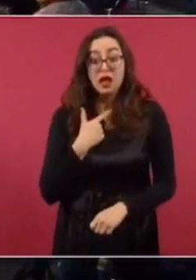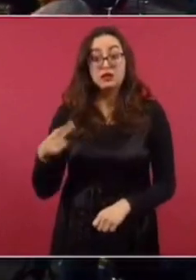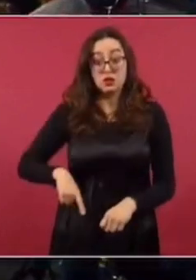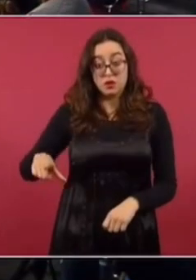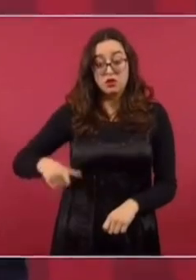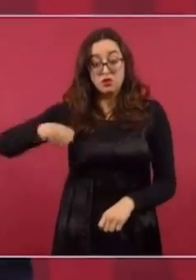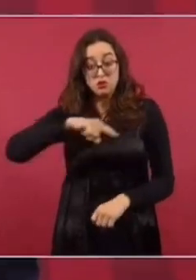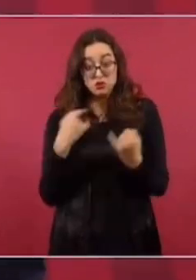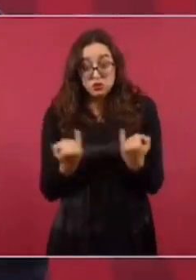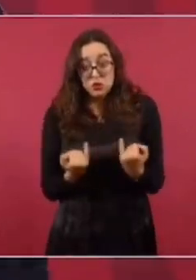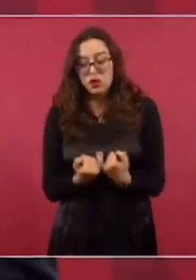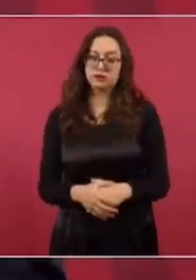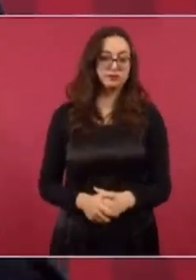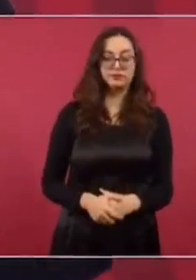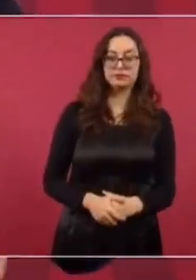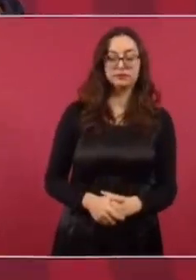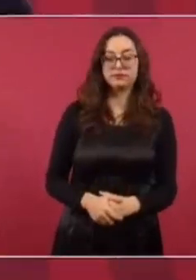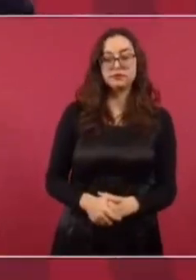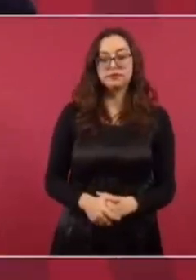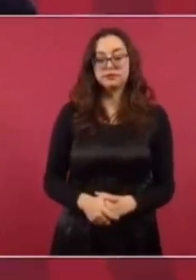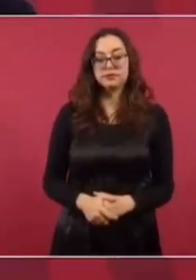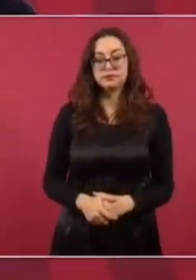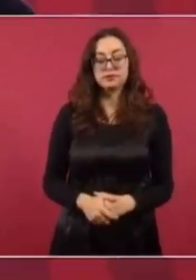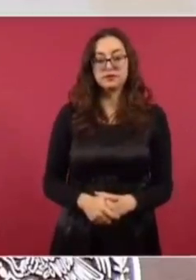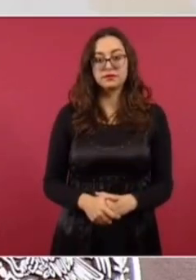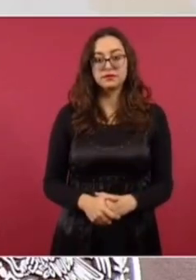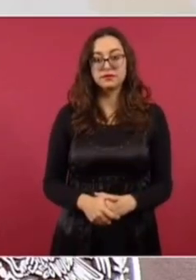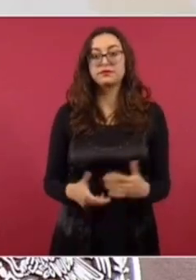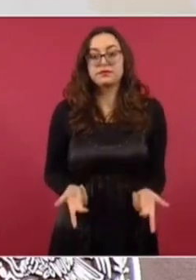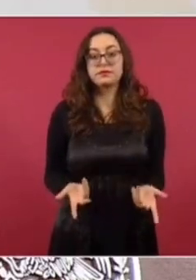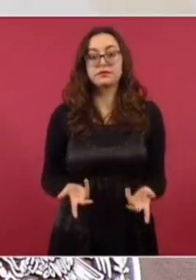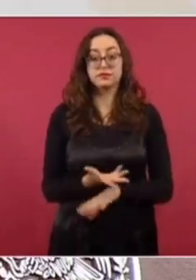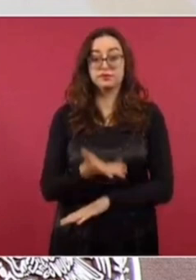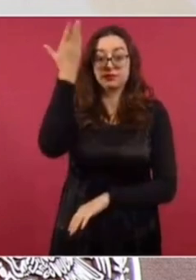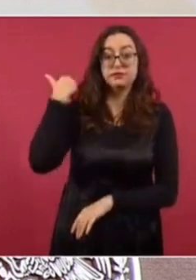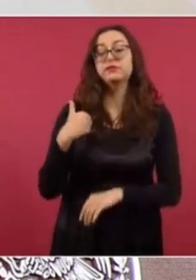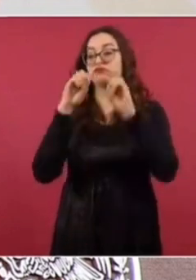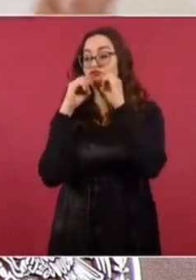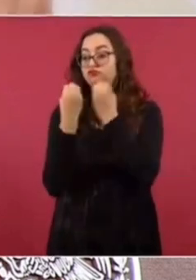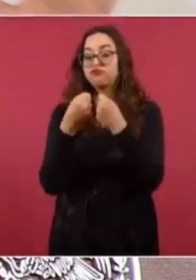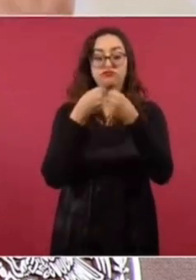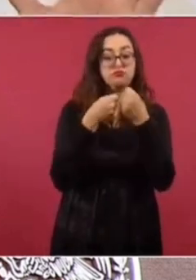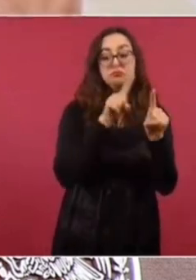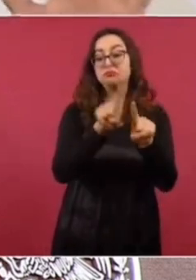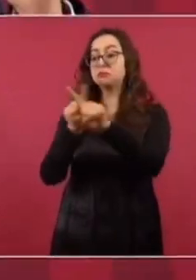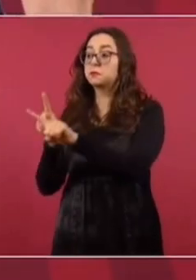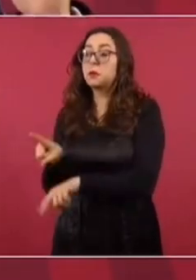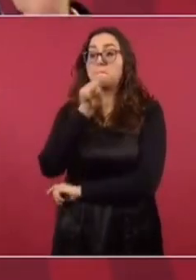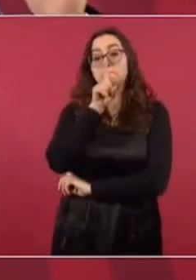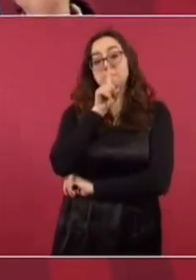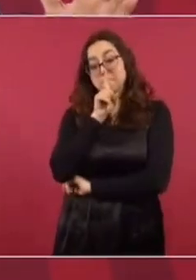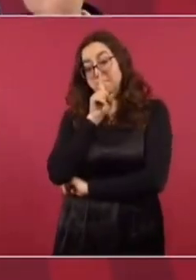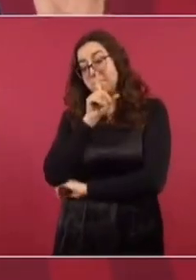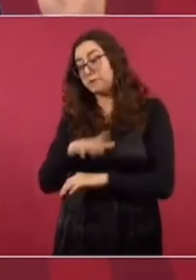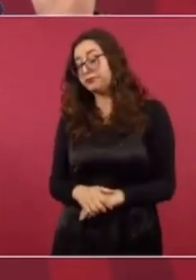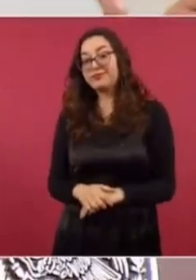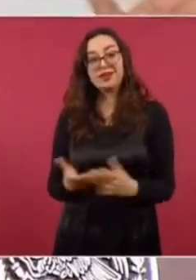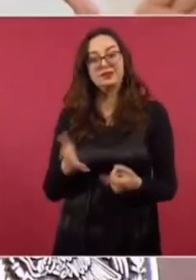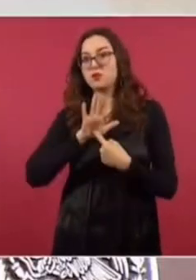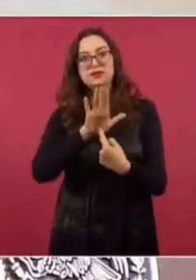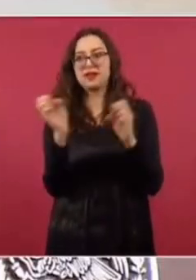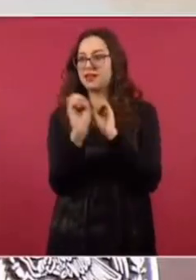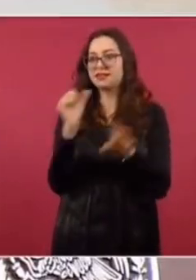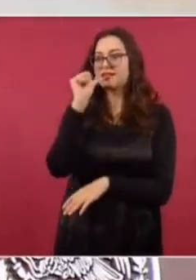Y todas estas organizaciones estaban acostumbradas a quedarse calladas cuando había más represión y